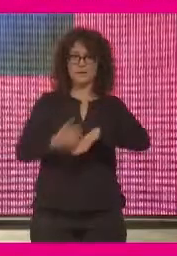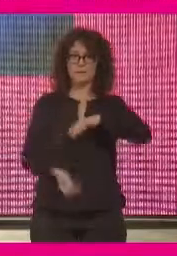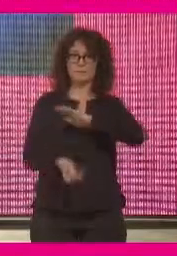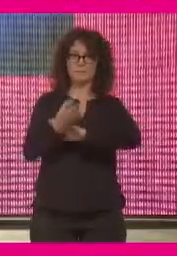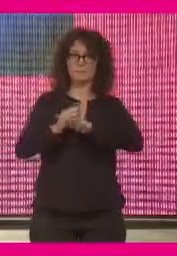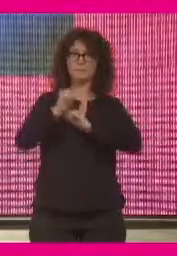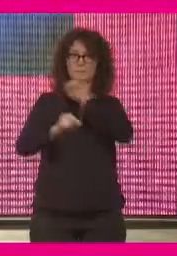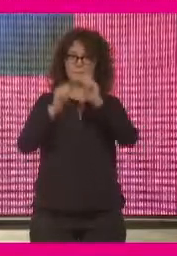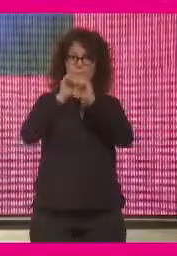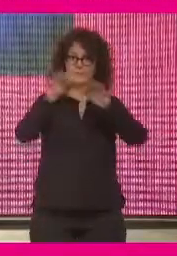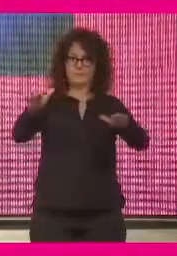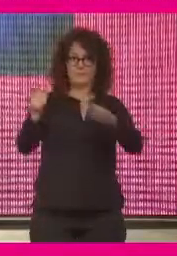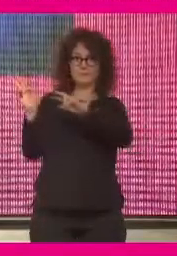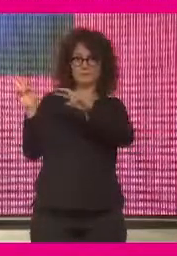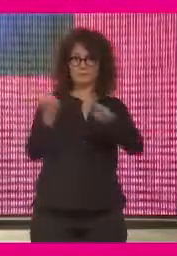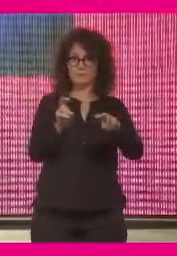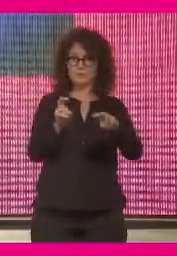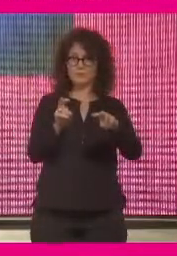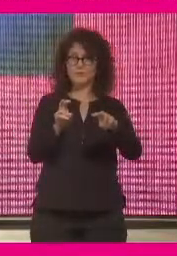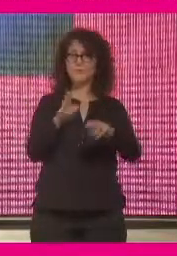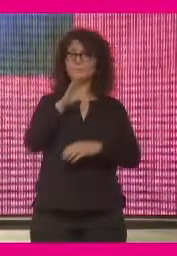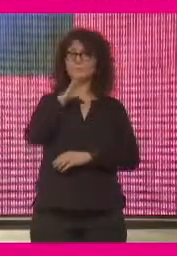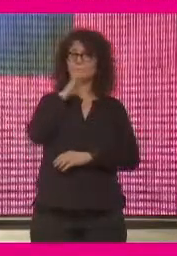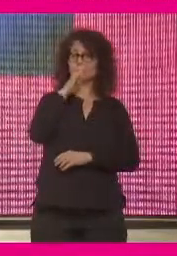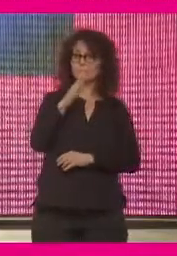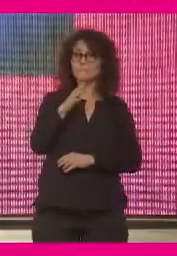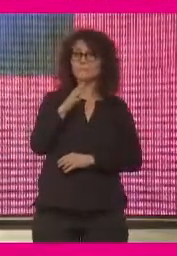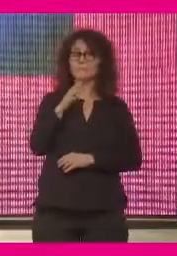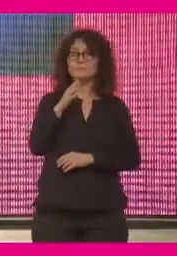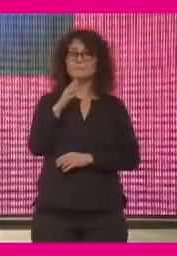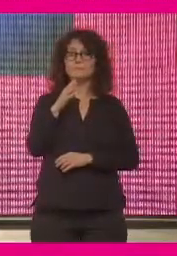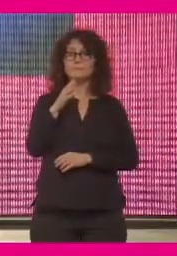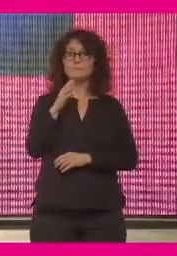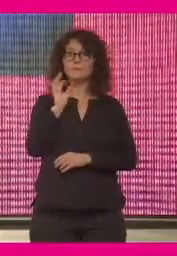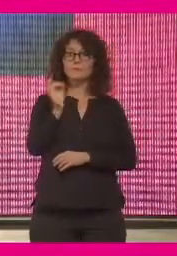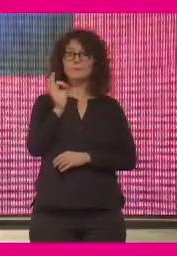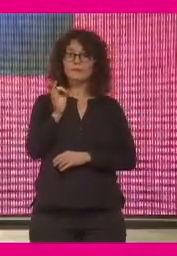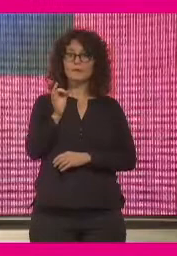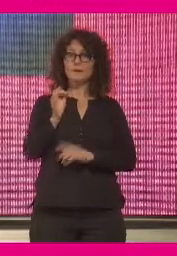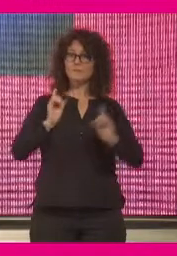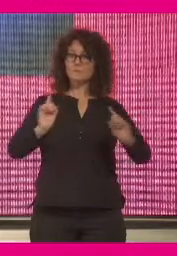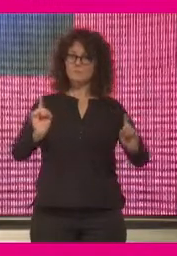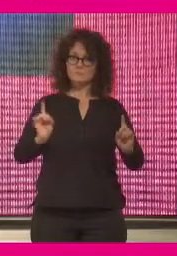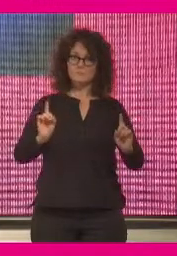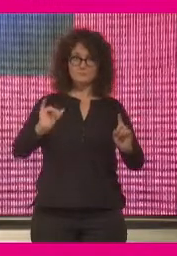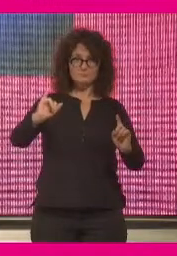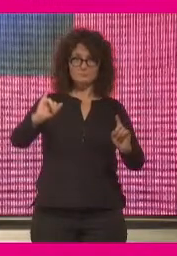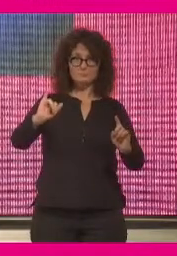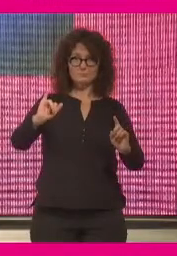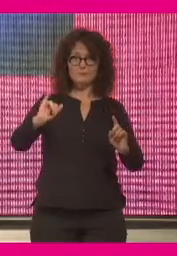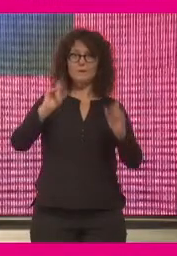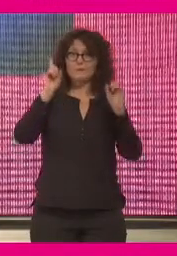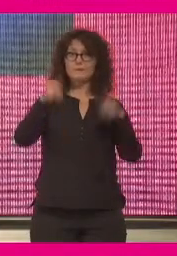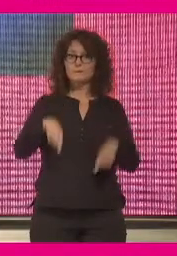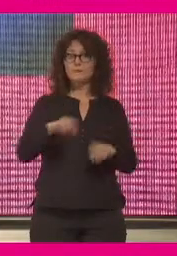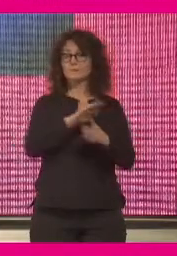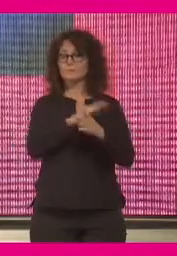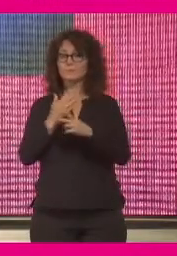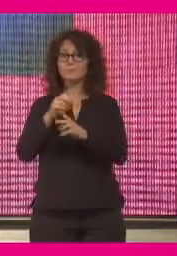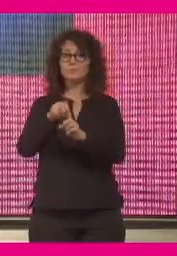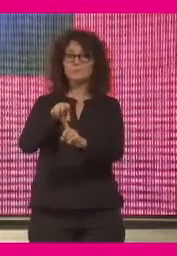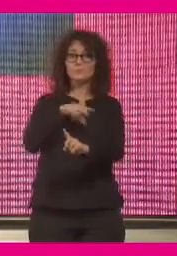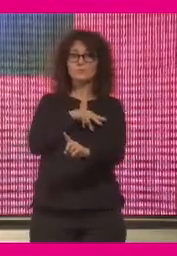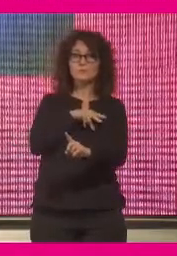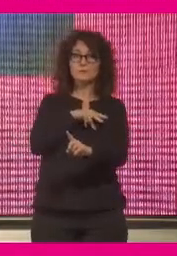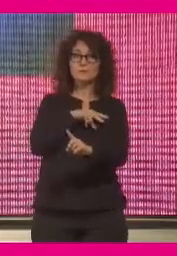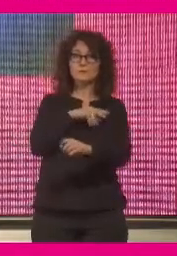nuevas pandemias. Entonces, por un lado, sí que era previsible. Por otro lado, desde el